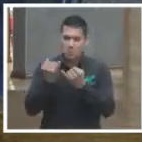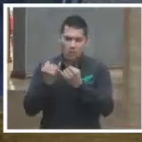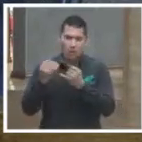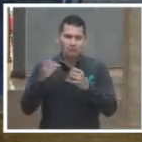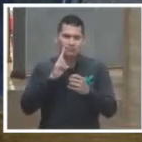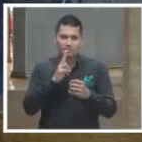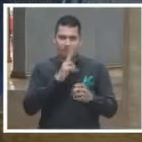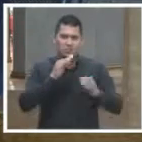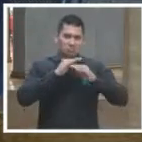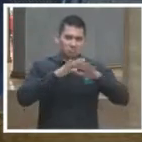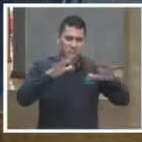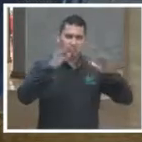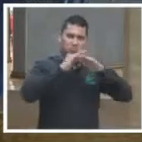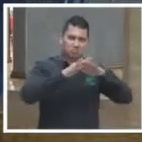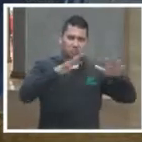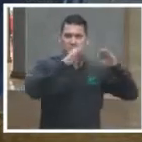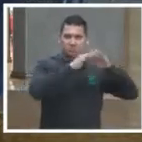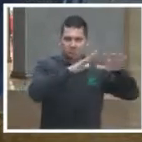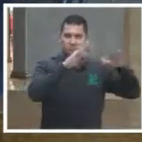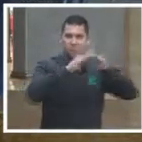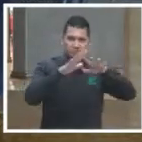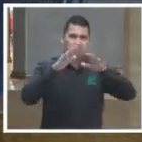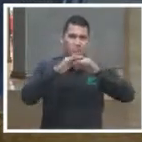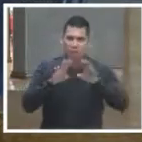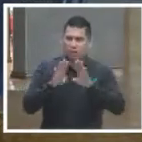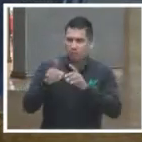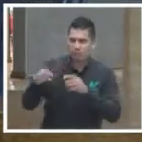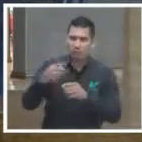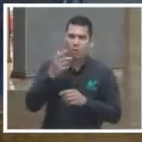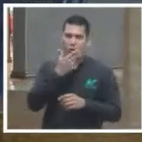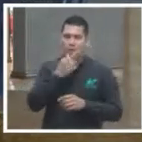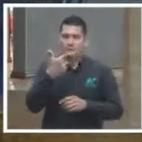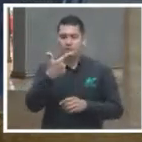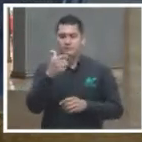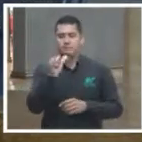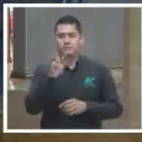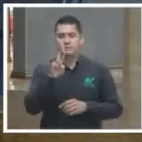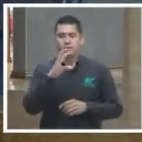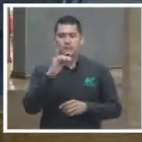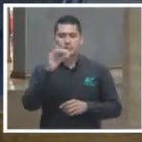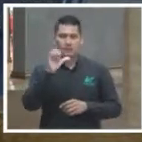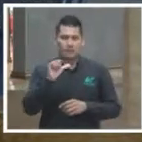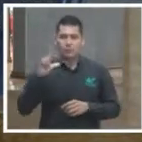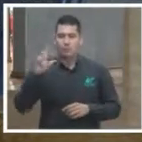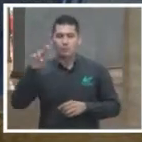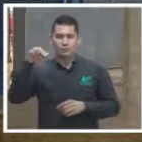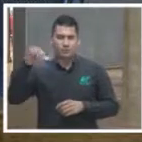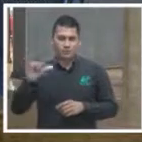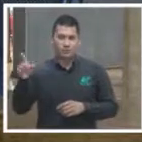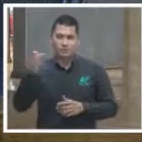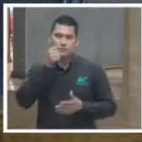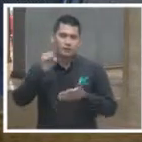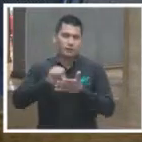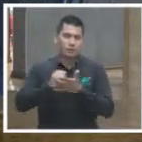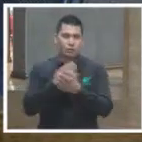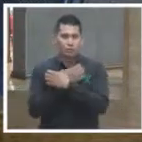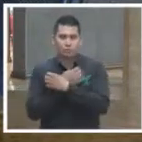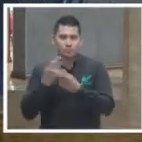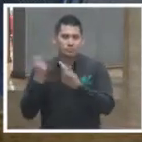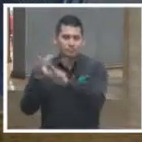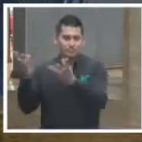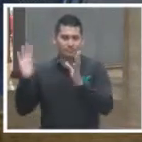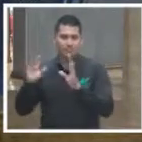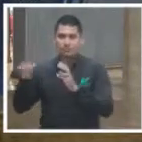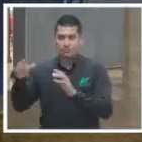los medios, para seguir lo que dice Dera García Luna, era aquel entonces secretario de Seguridad Pública, y con un objetivo, obviamente, de